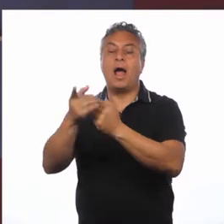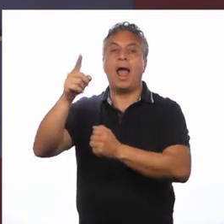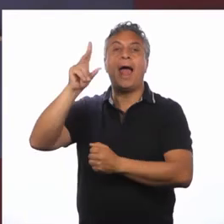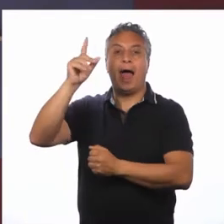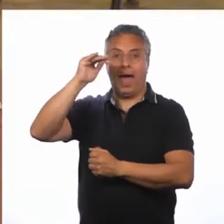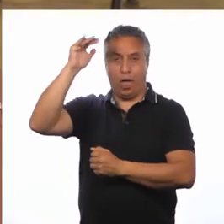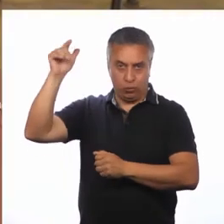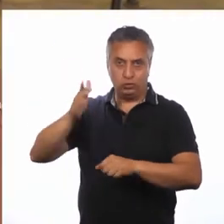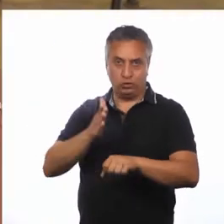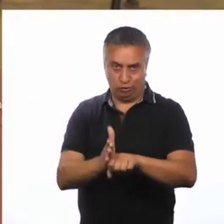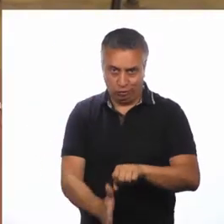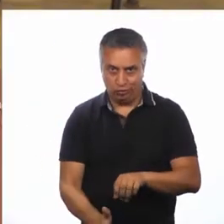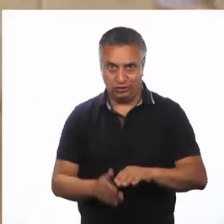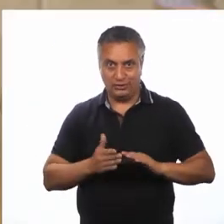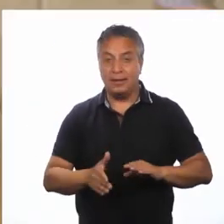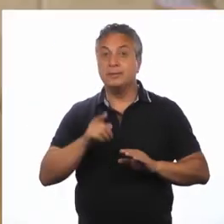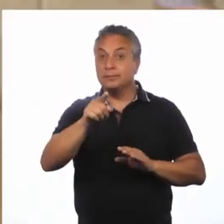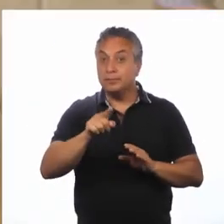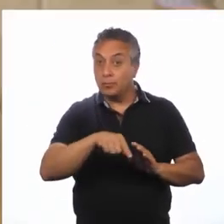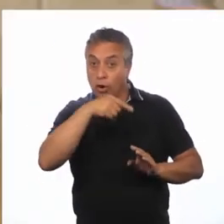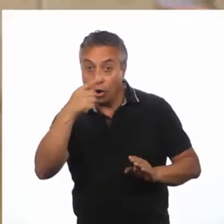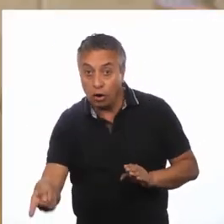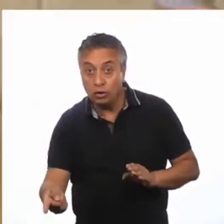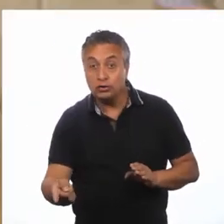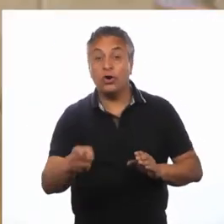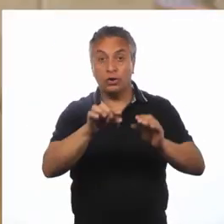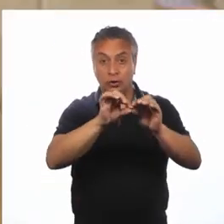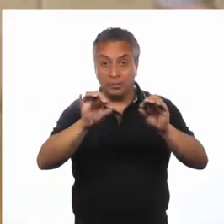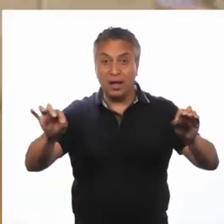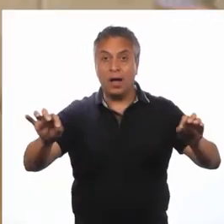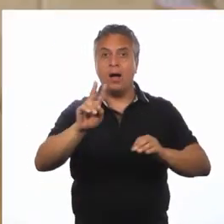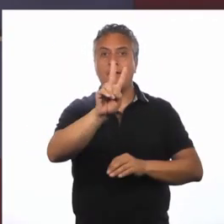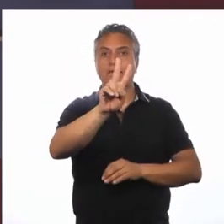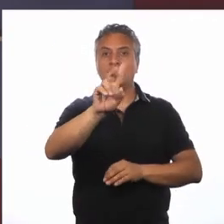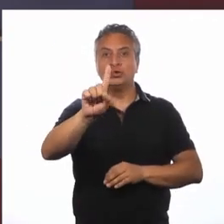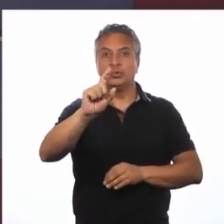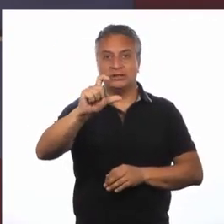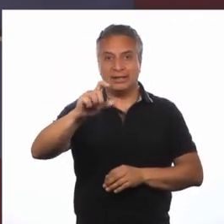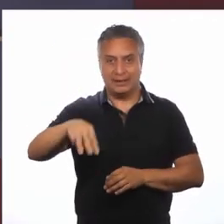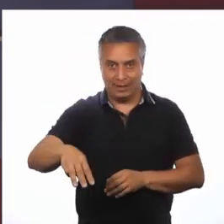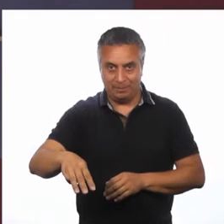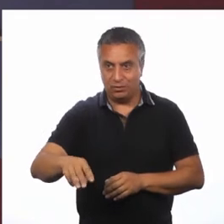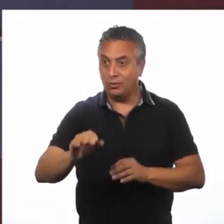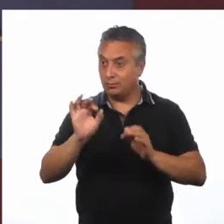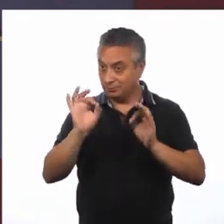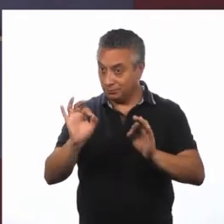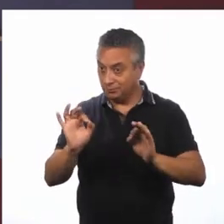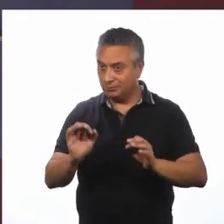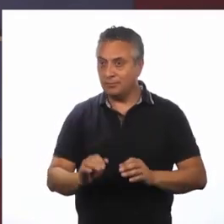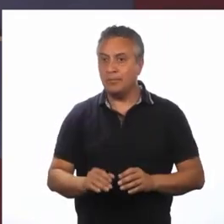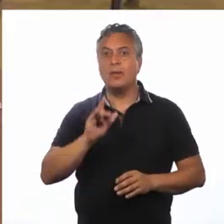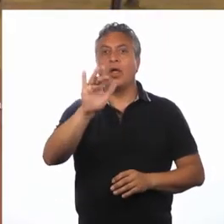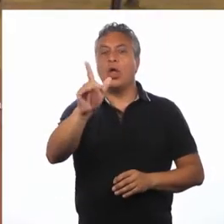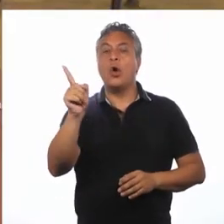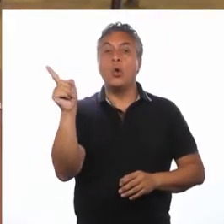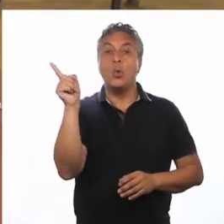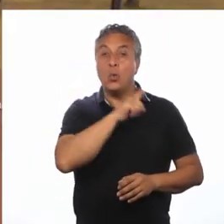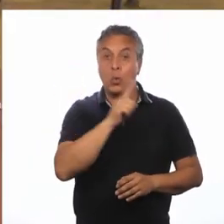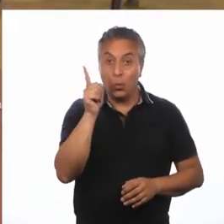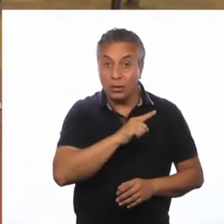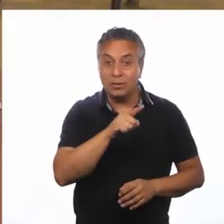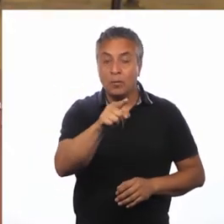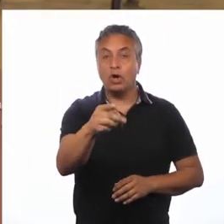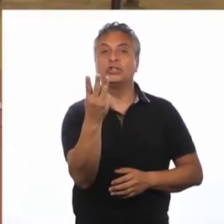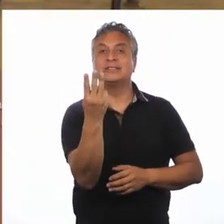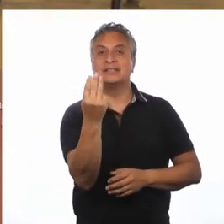El siguiente palo de maqueta debe medir 21 centímetros ¿Sí? Ahí está Y el